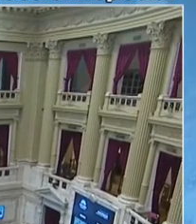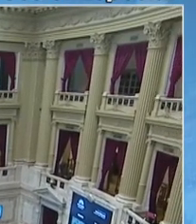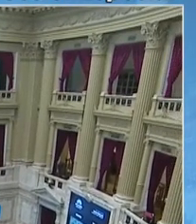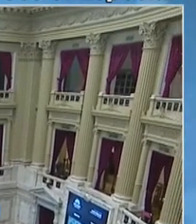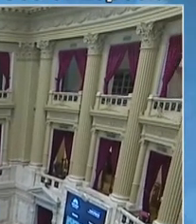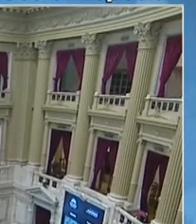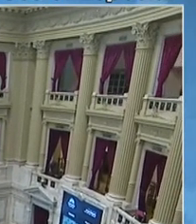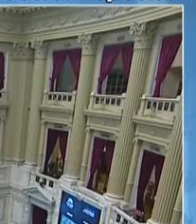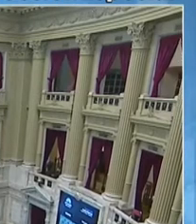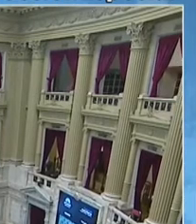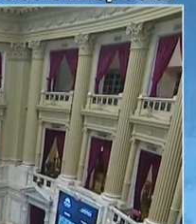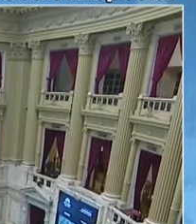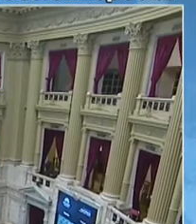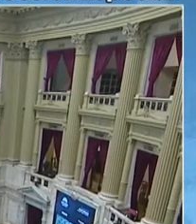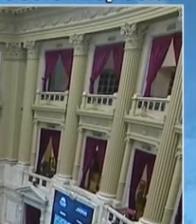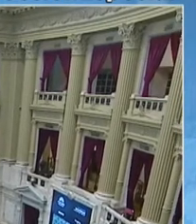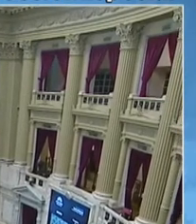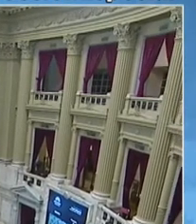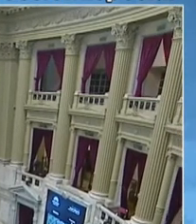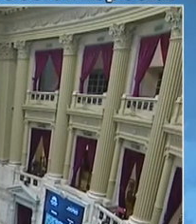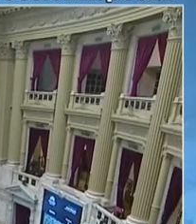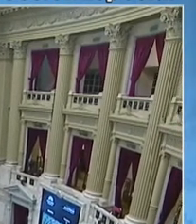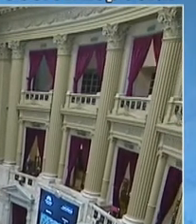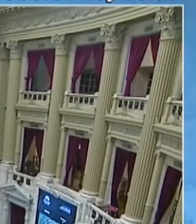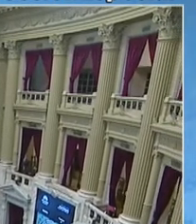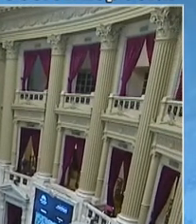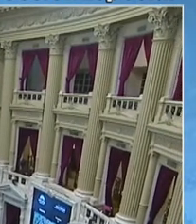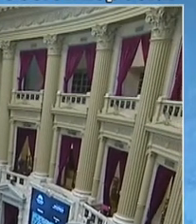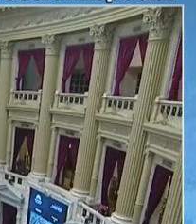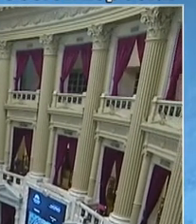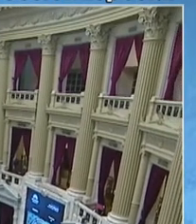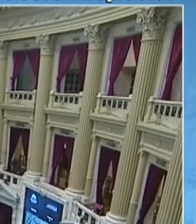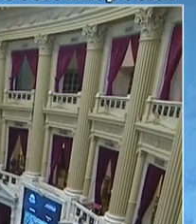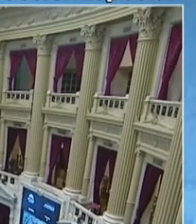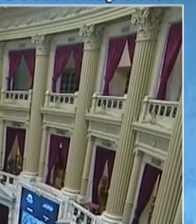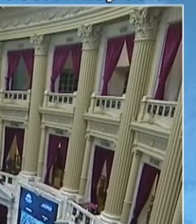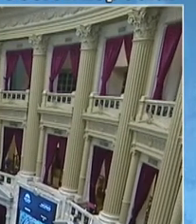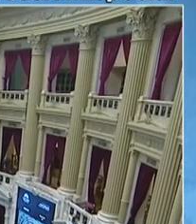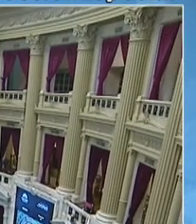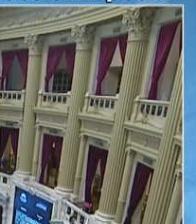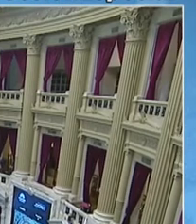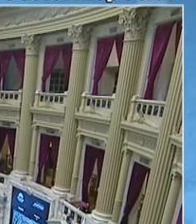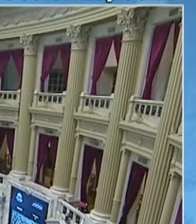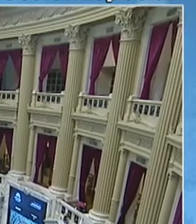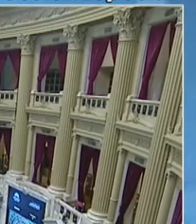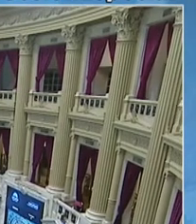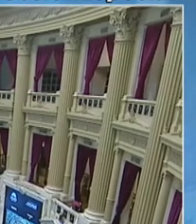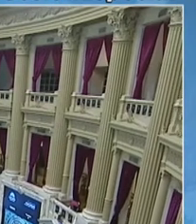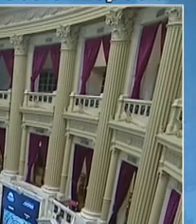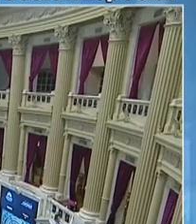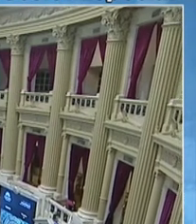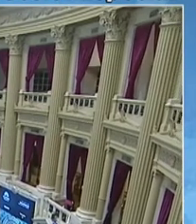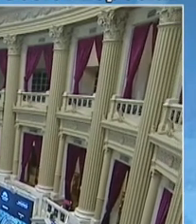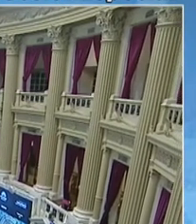el proyecto en debate no difiere profundamente del que tratamos en junio del 2018.